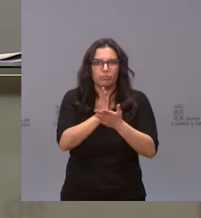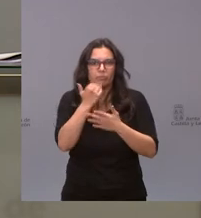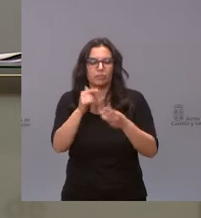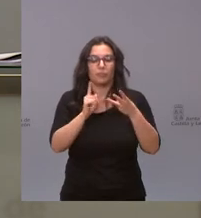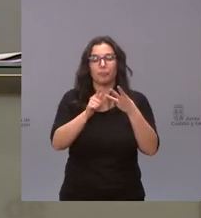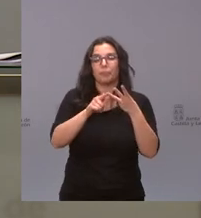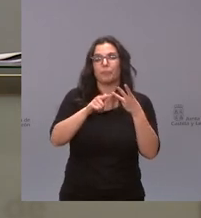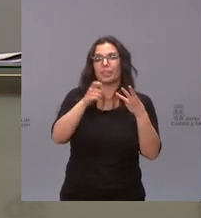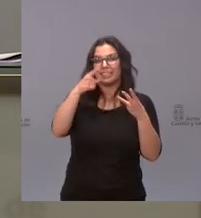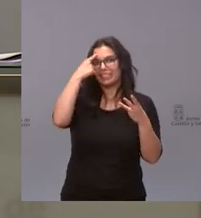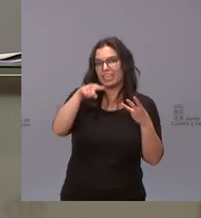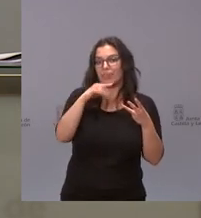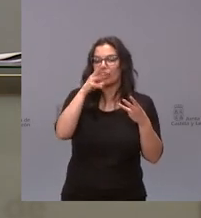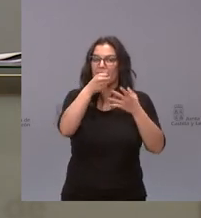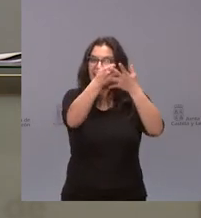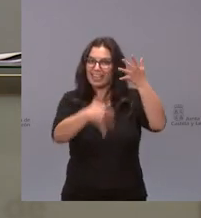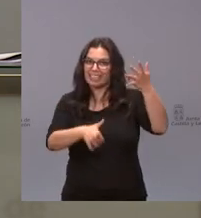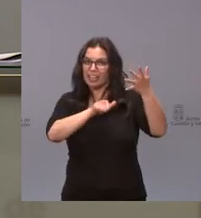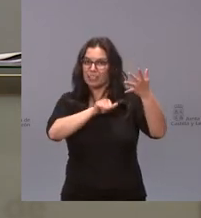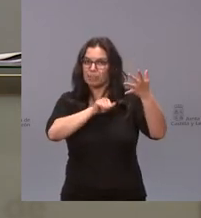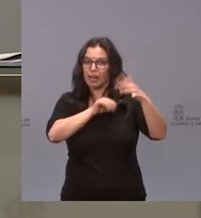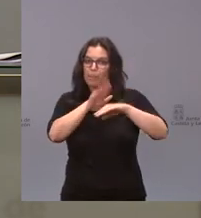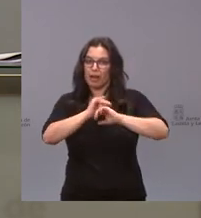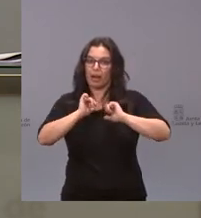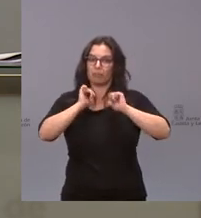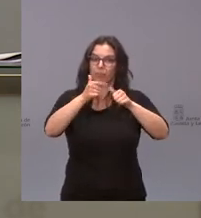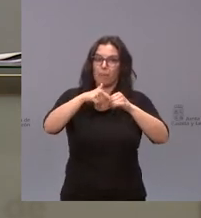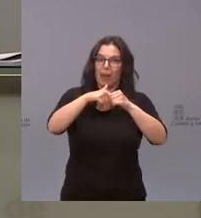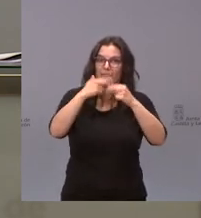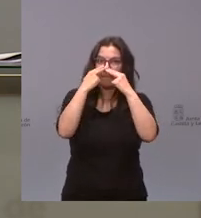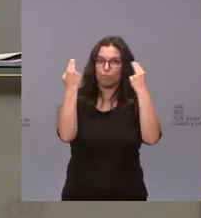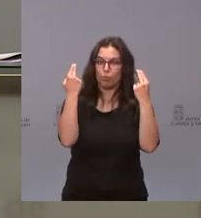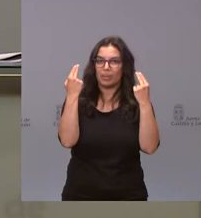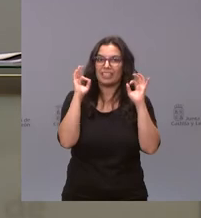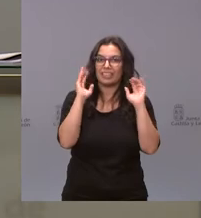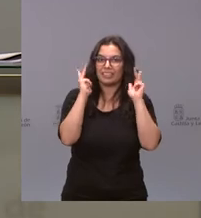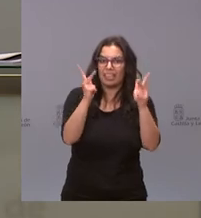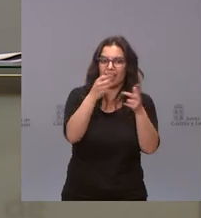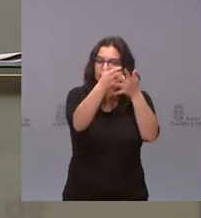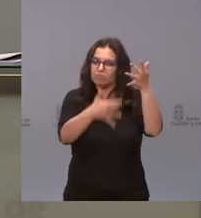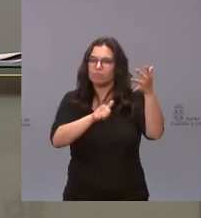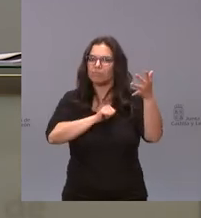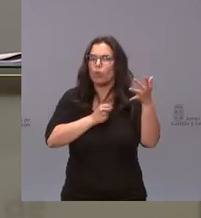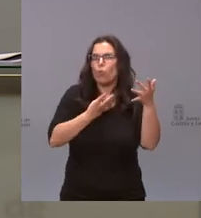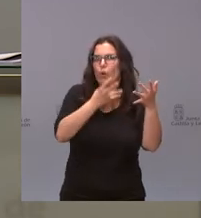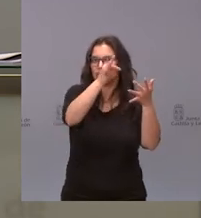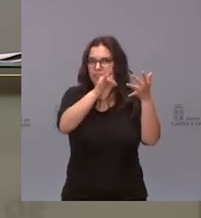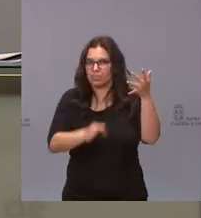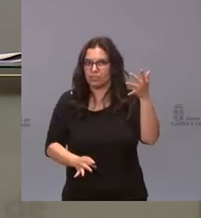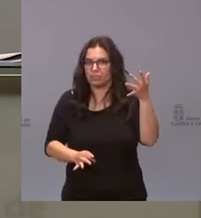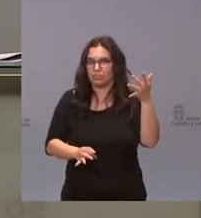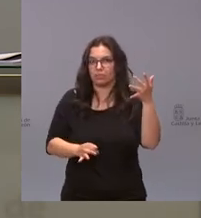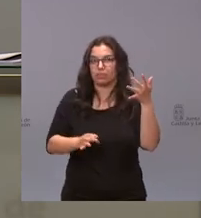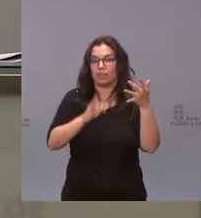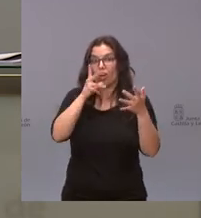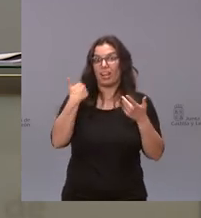se conoce cuántas personas están en lista de espera para acceder a una plaza pública en residencias que se vendrán beneficiadas